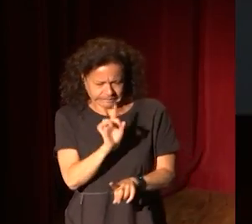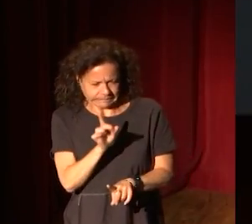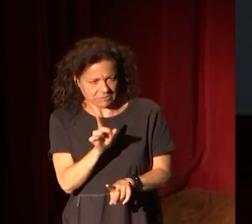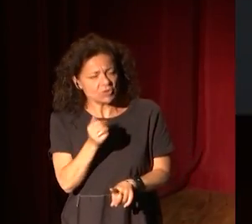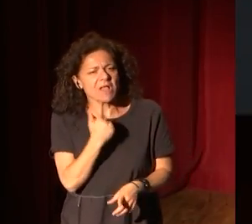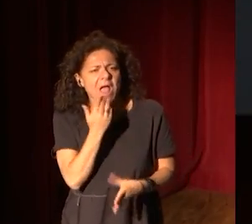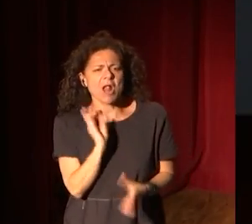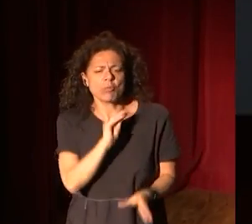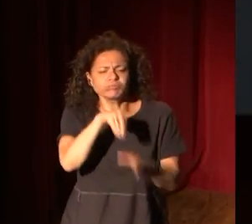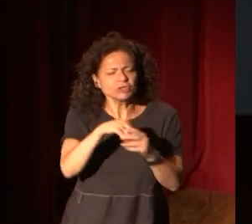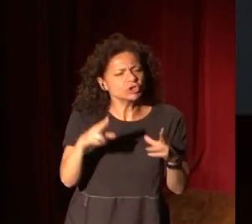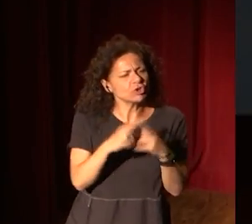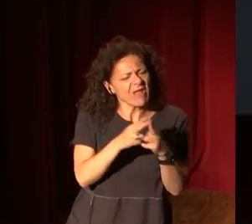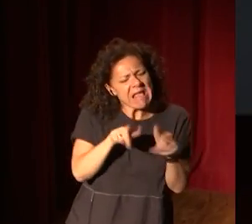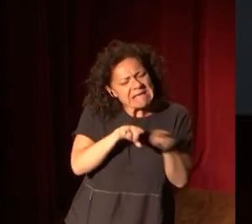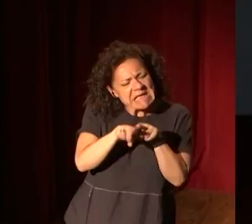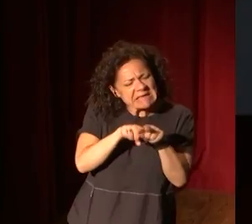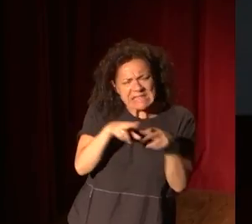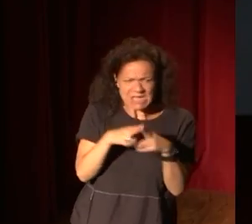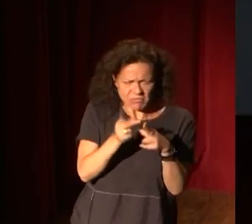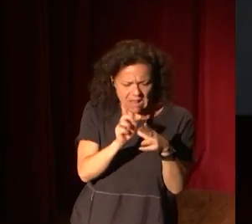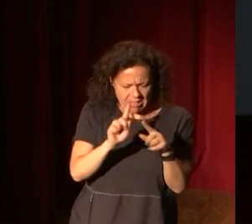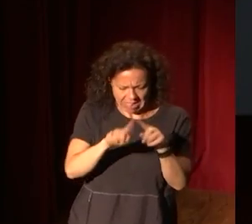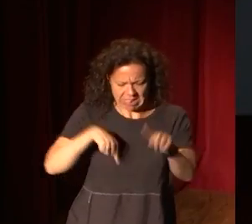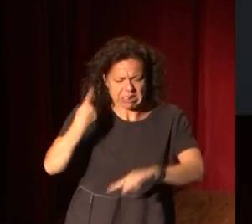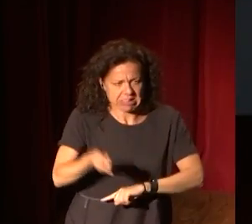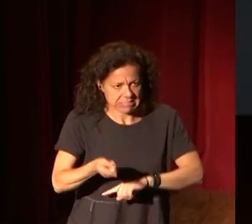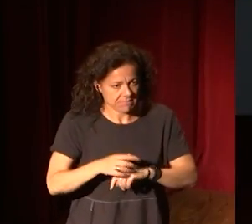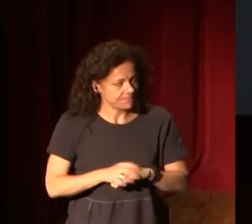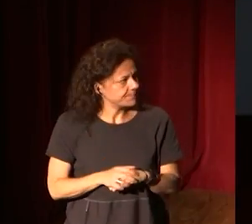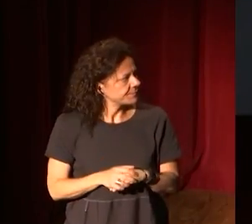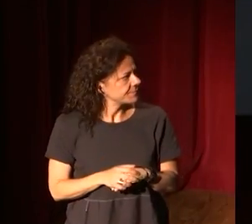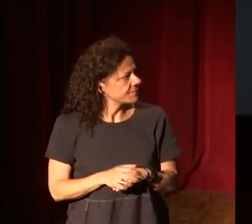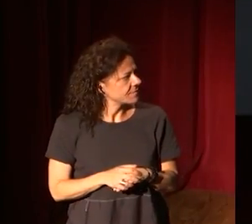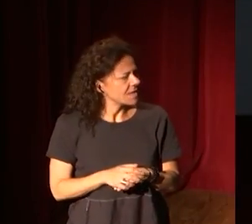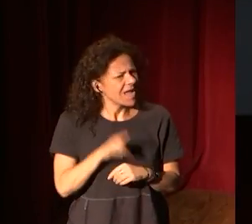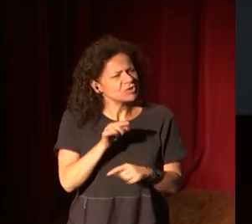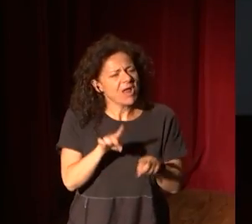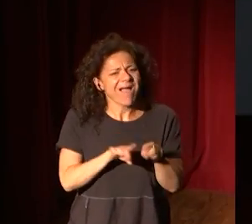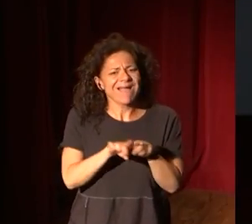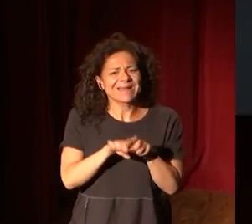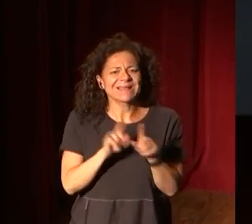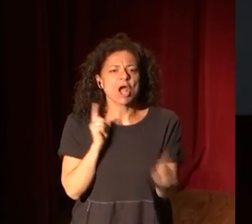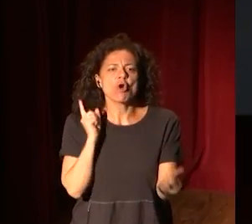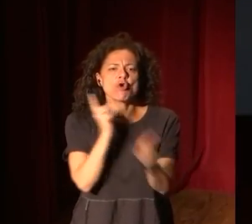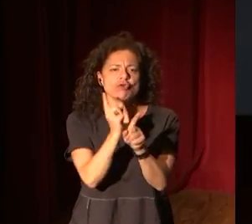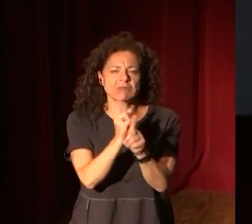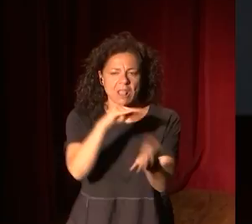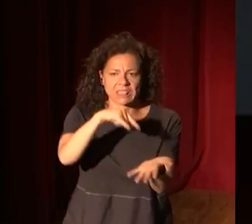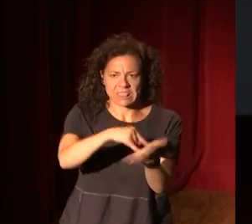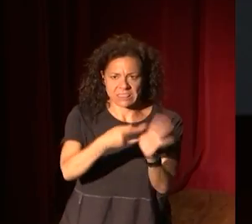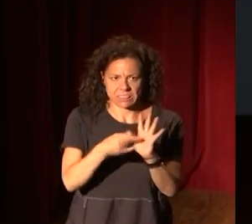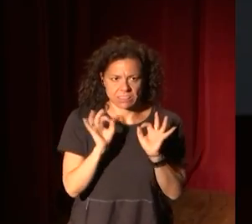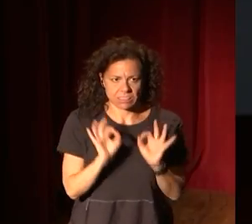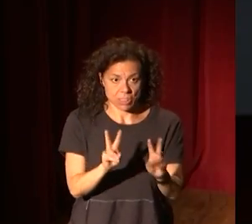social, no había una crítica social. Eso vino después. Iba en una crítica contra la técnica, contra la tecnología.